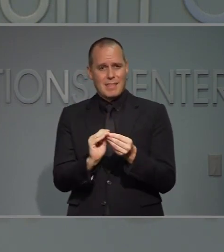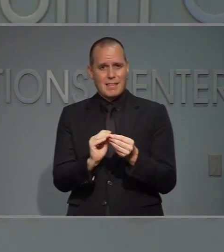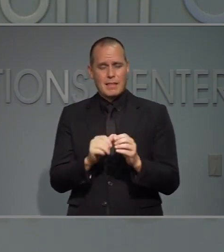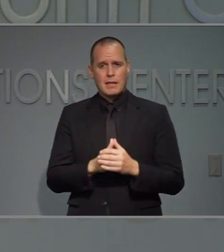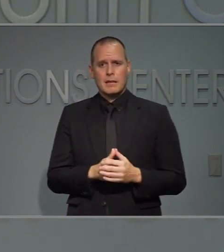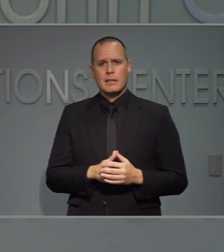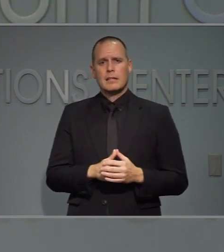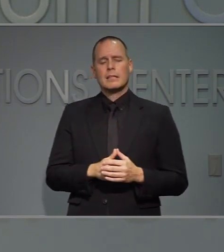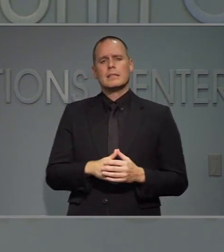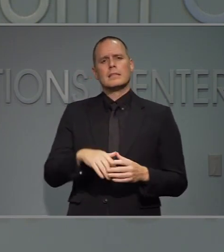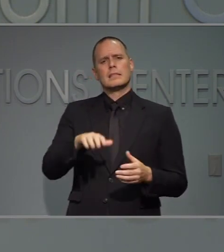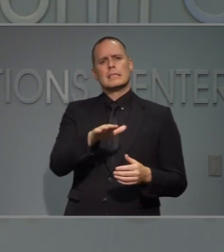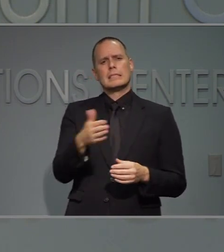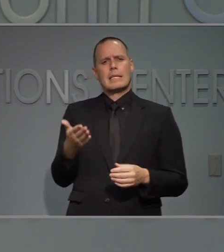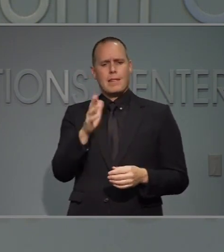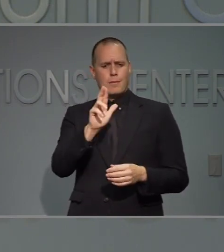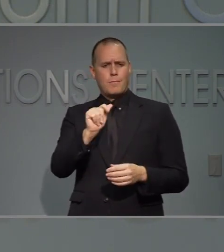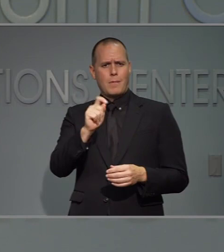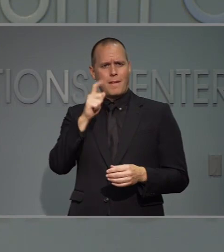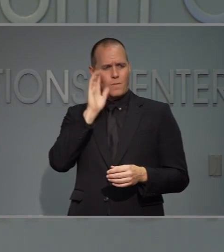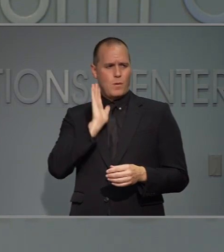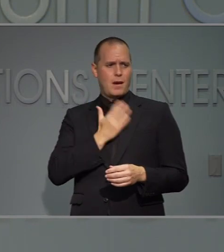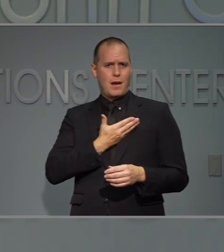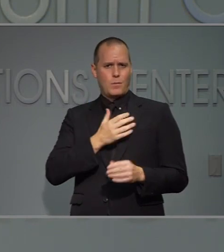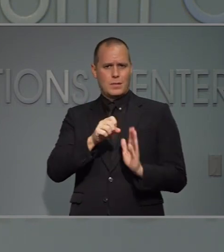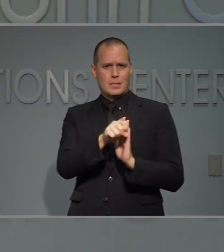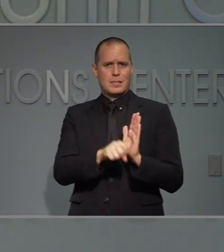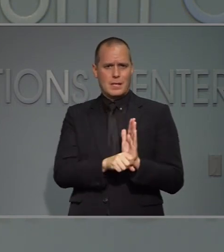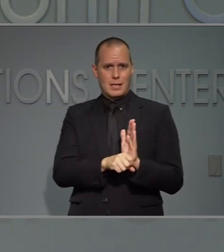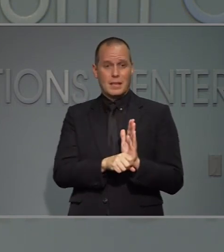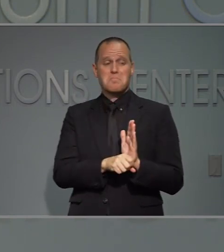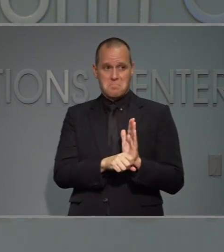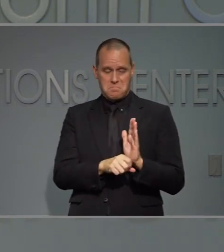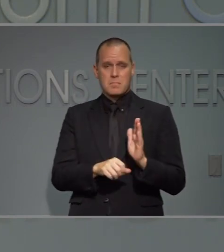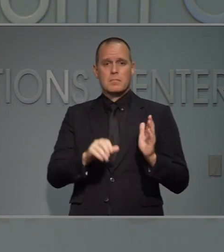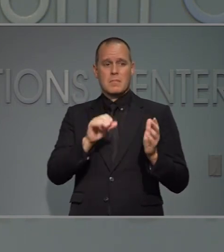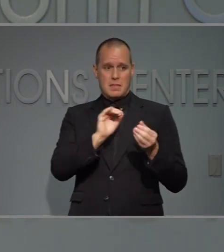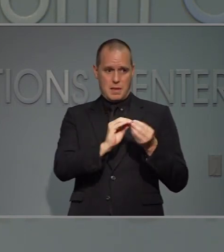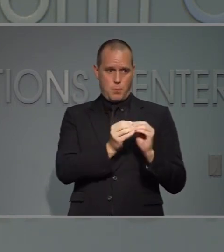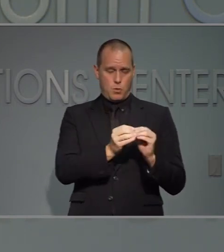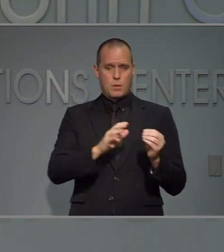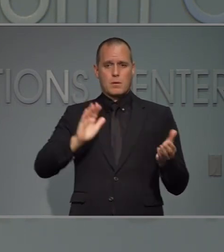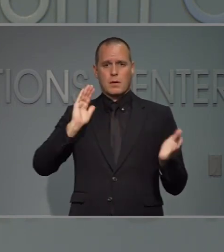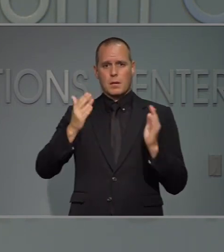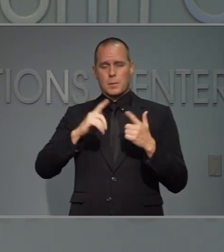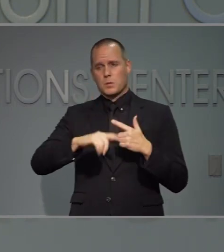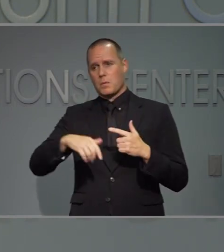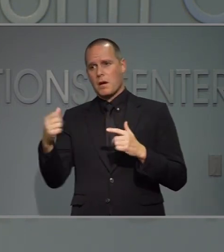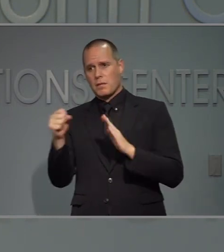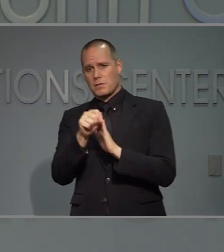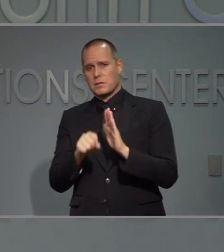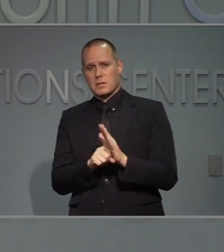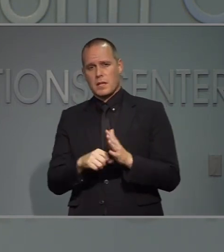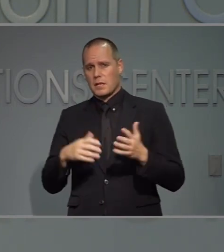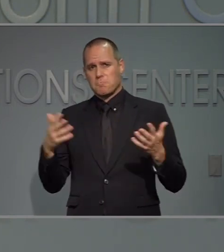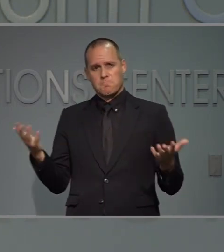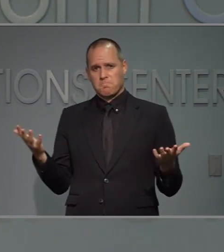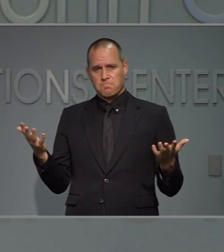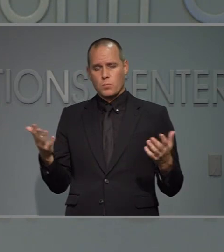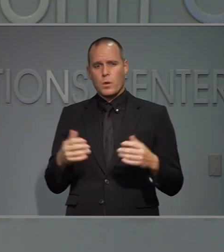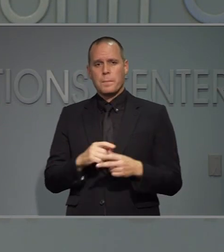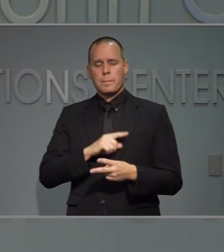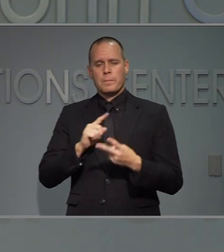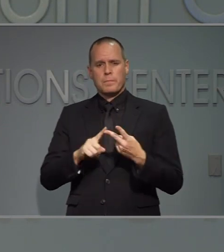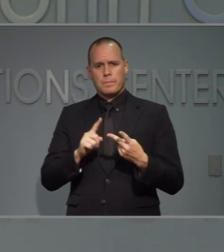puede ser estamos viendo cuál es el índice de fallecimientos en el estado comparándolo con otros estados. Hay algún